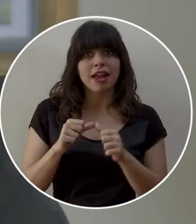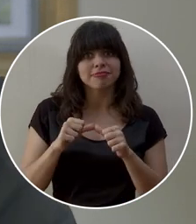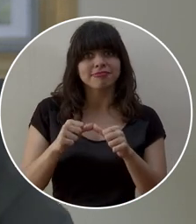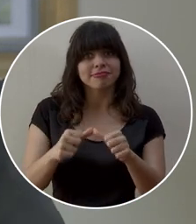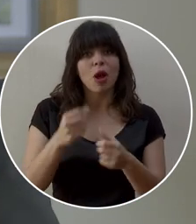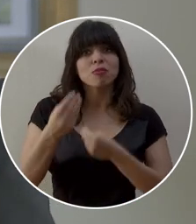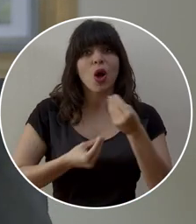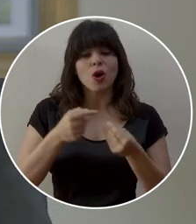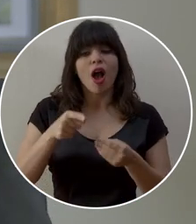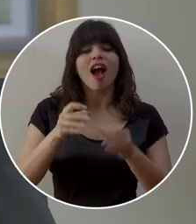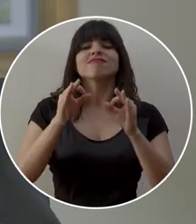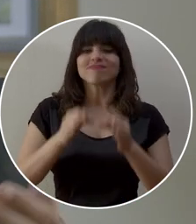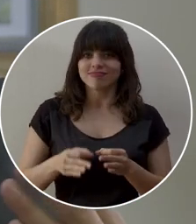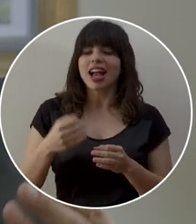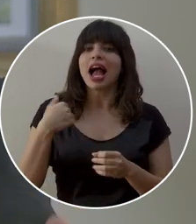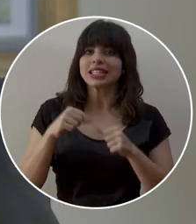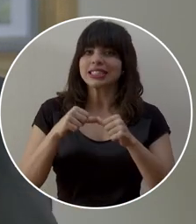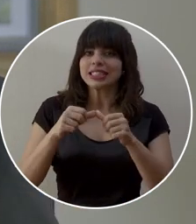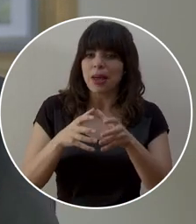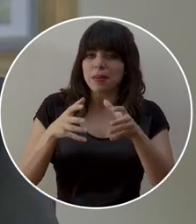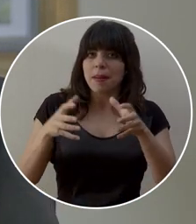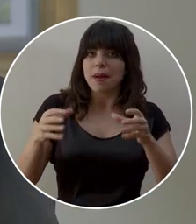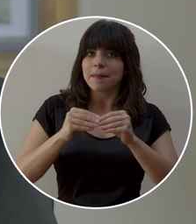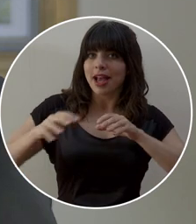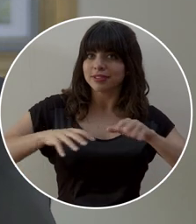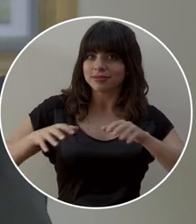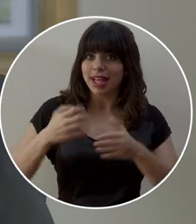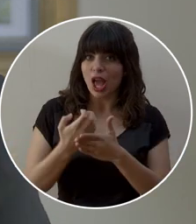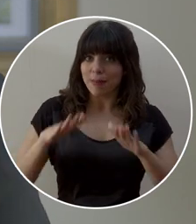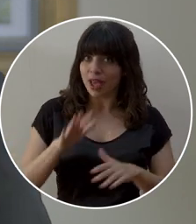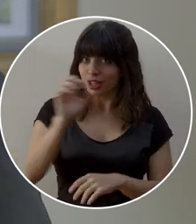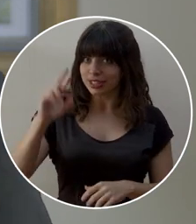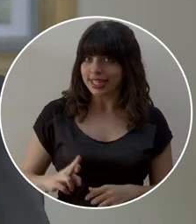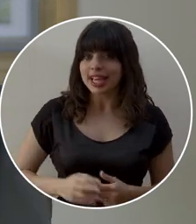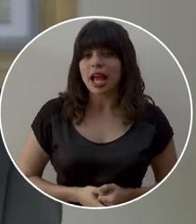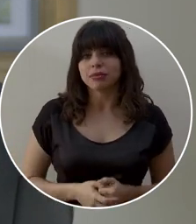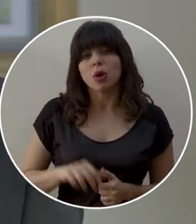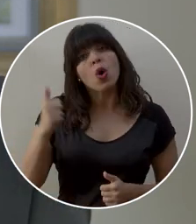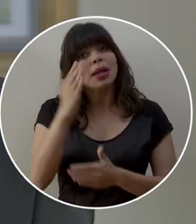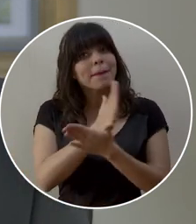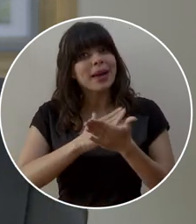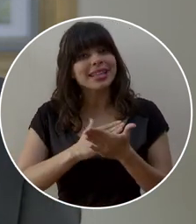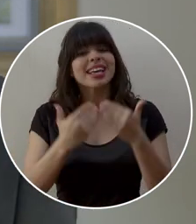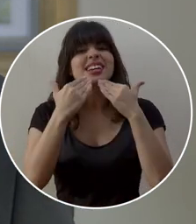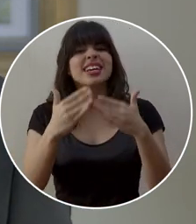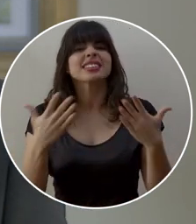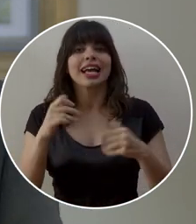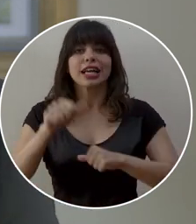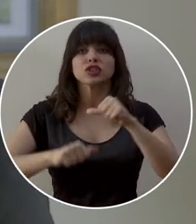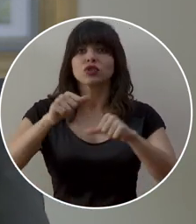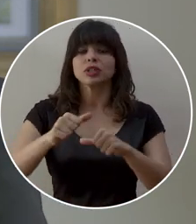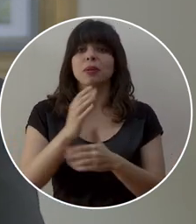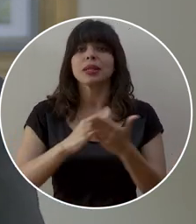que confirman la tendencia al alza en el dinamismo económico de Costa Rica. Por otra parte, gracias a los esfuerzos